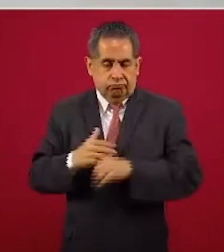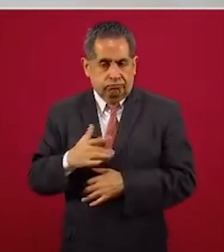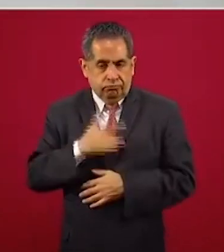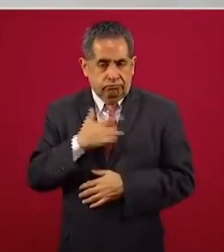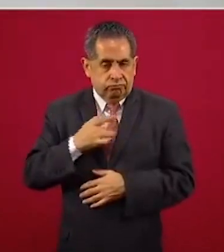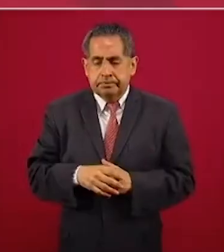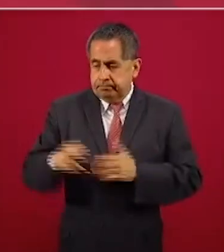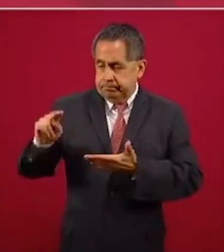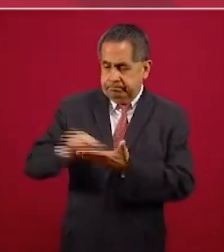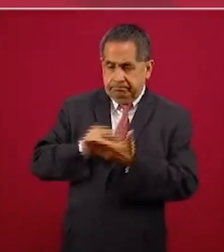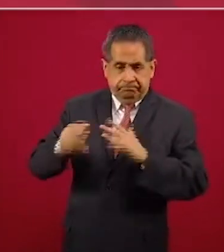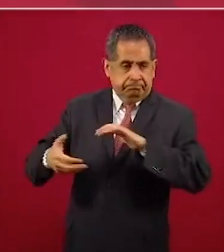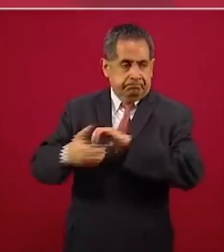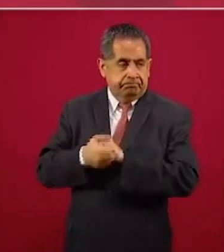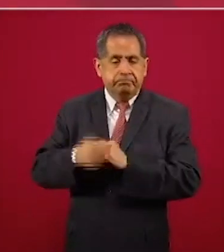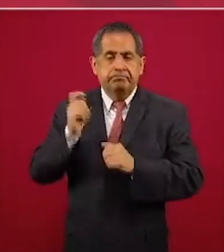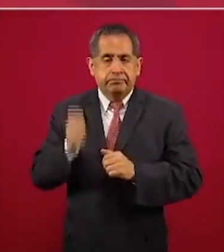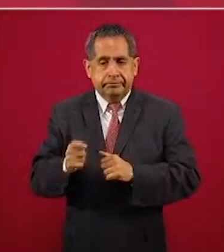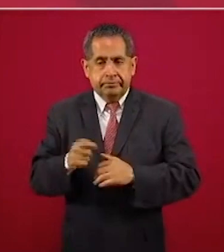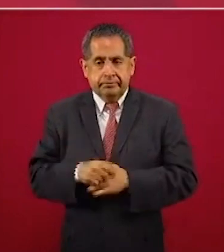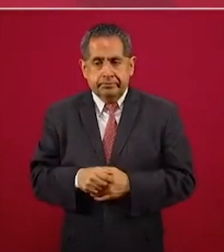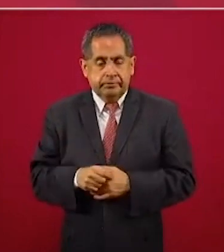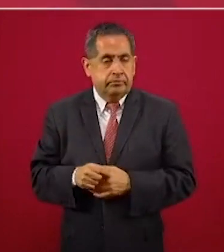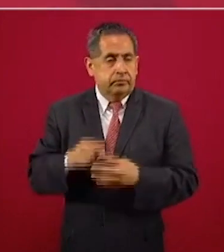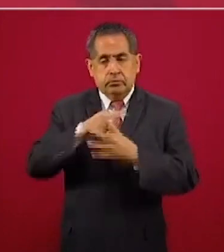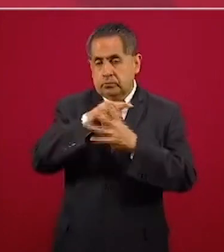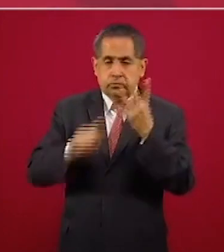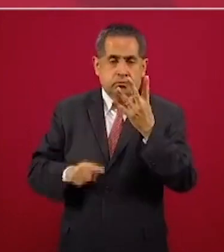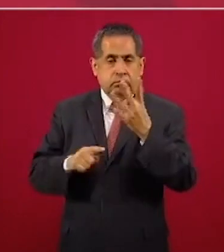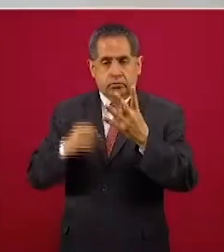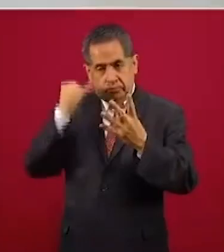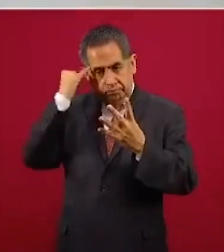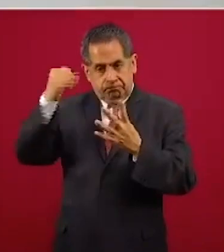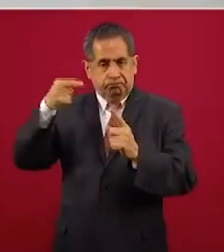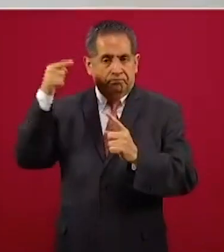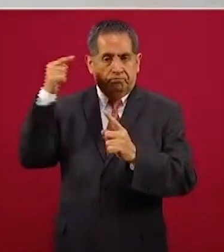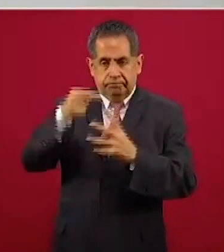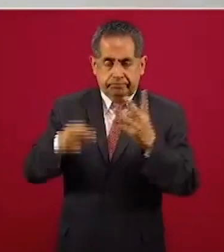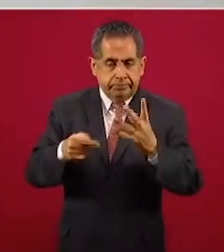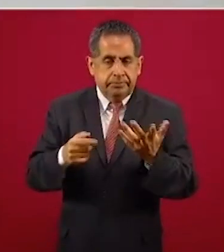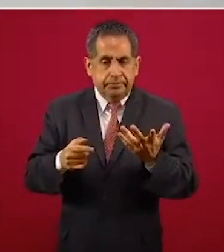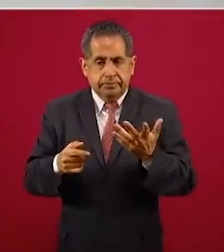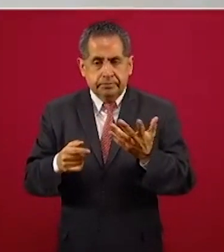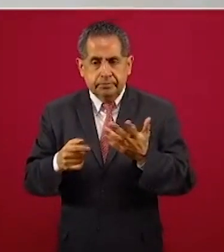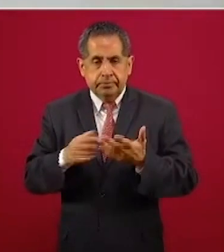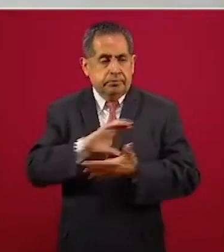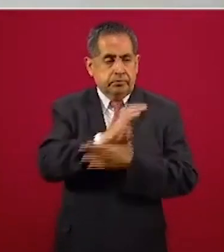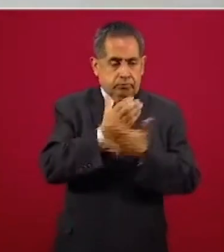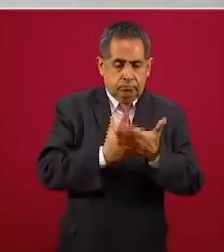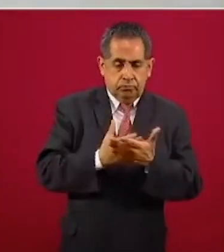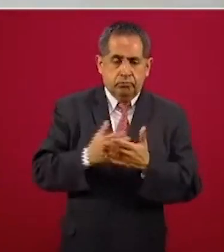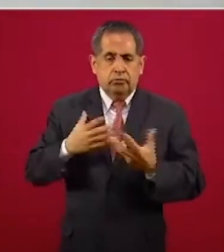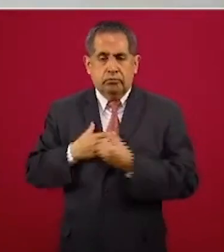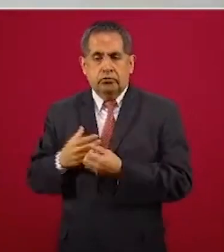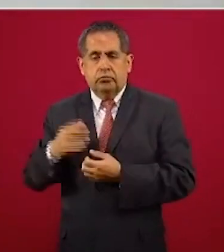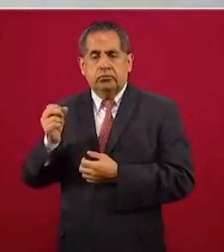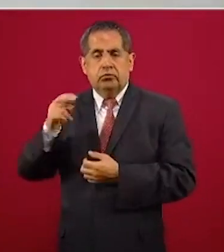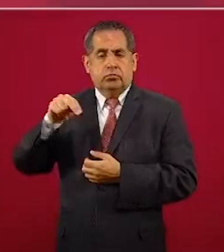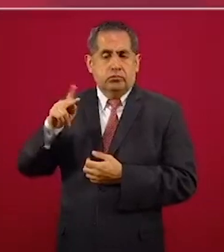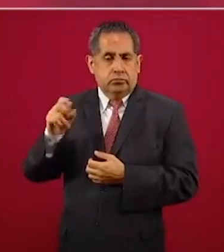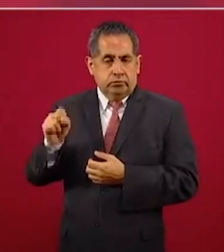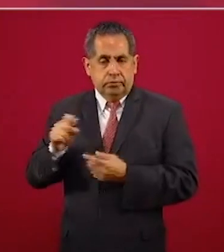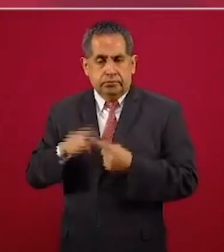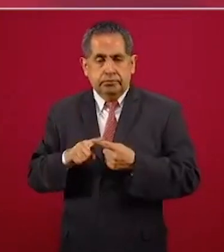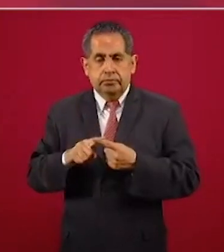ejercicio de análisis, lograr los cuatro principios de licitación de UNOPS, integridad,